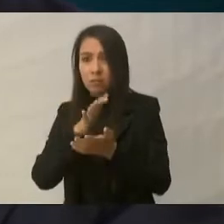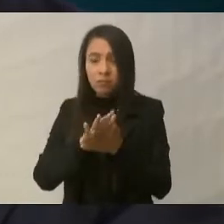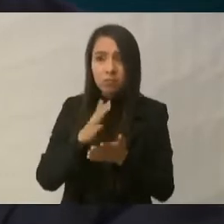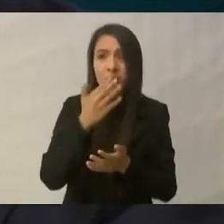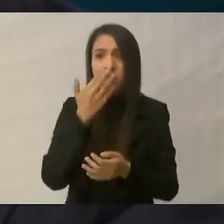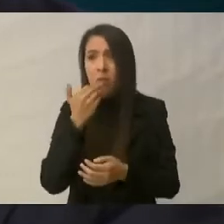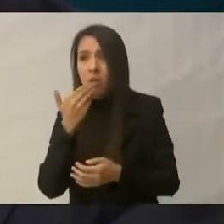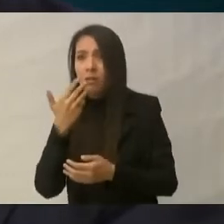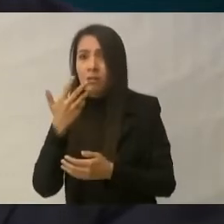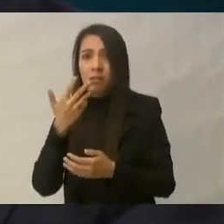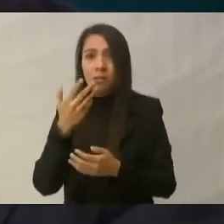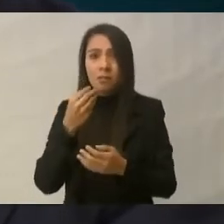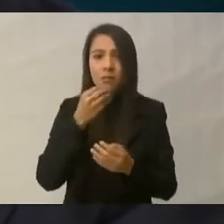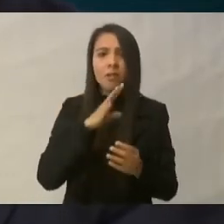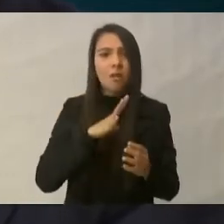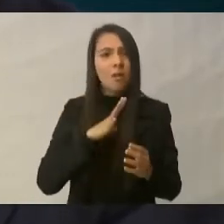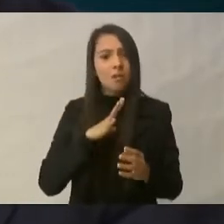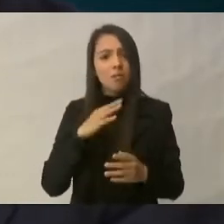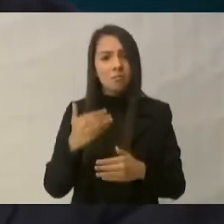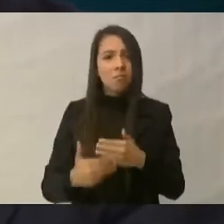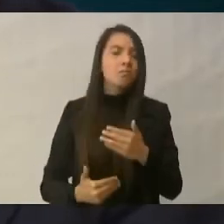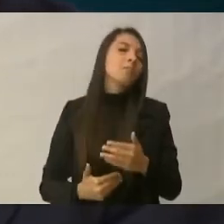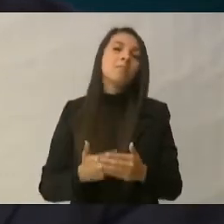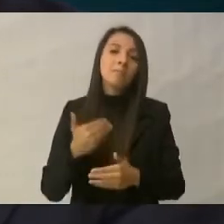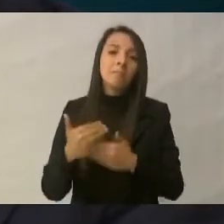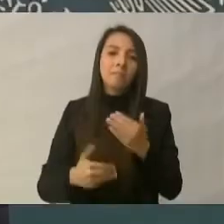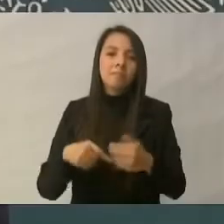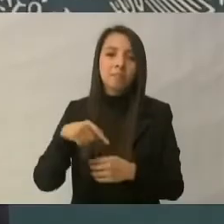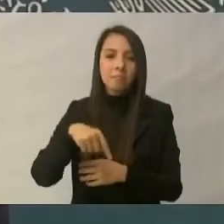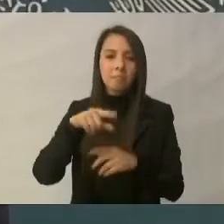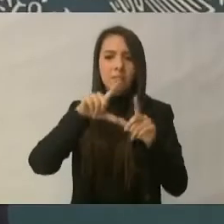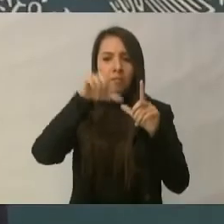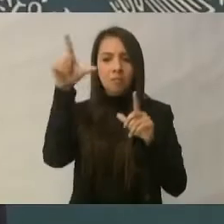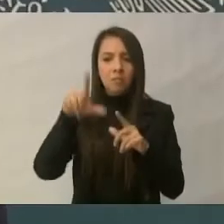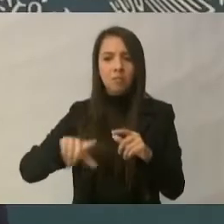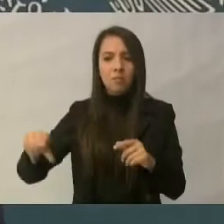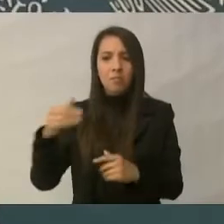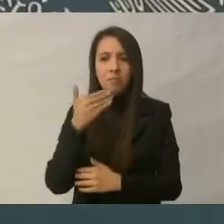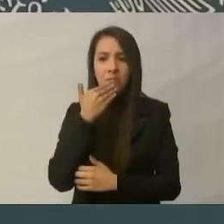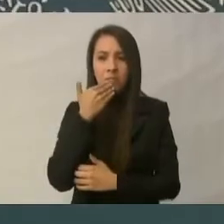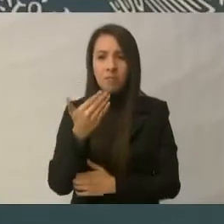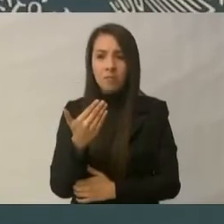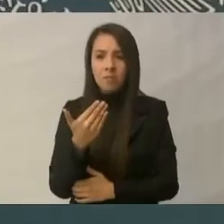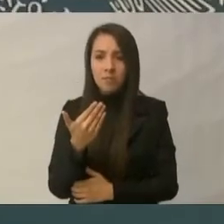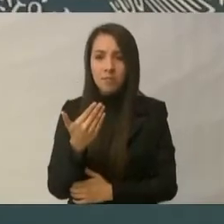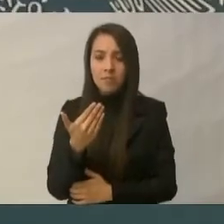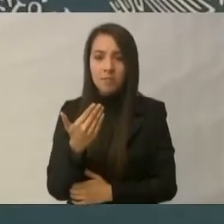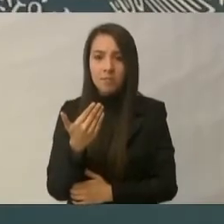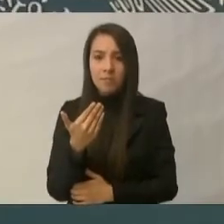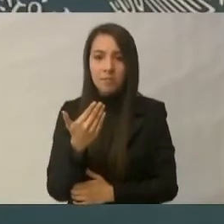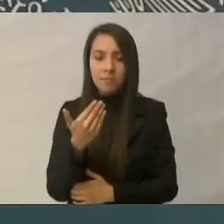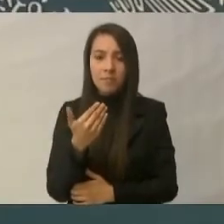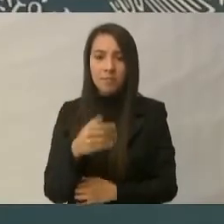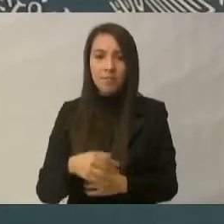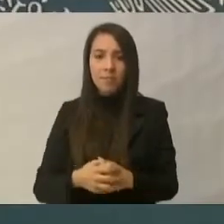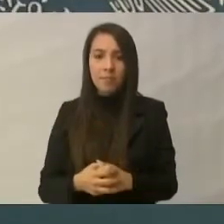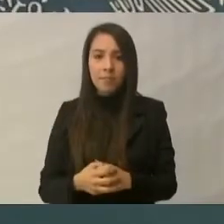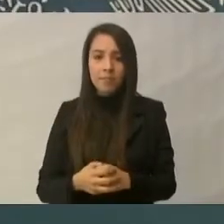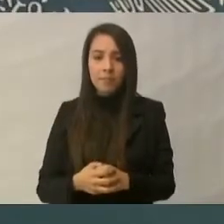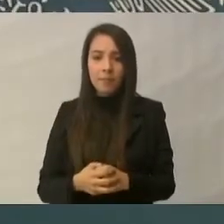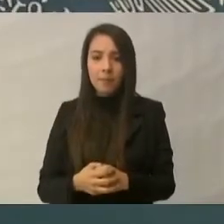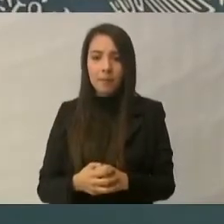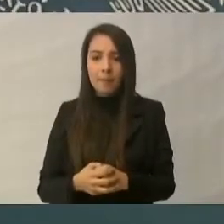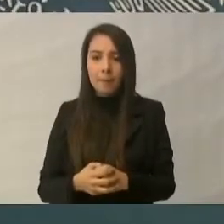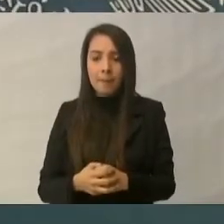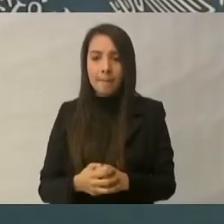hay estabilidad social en el país, no han habido